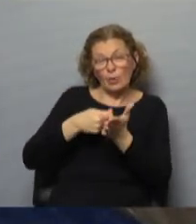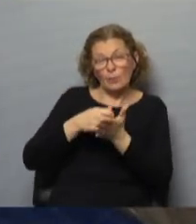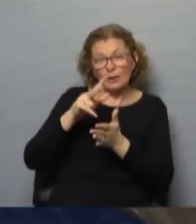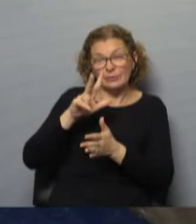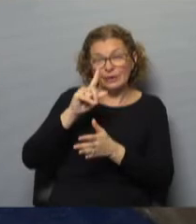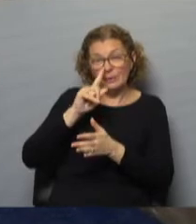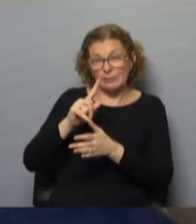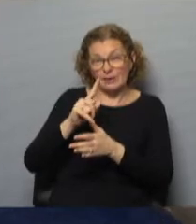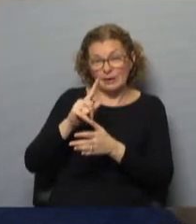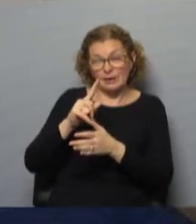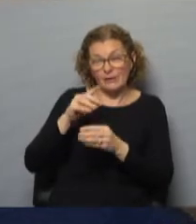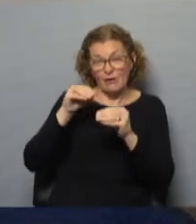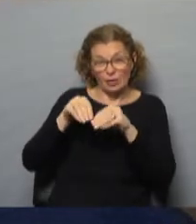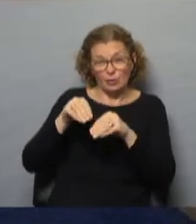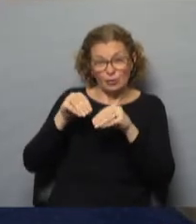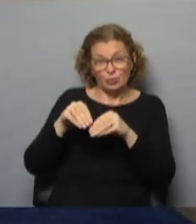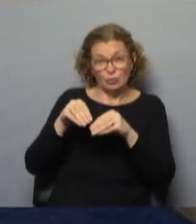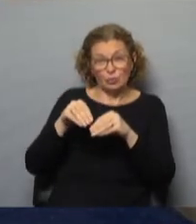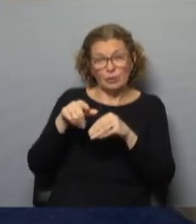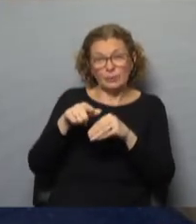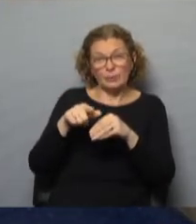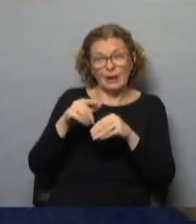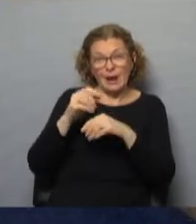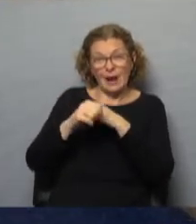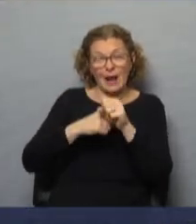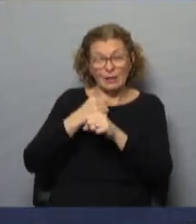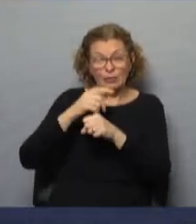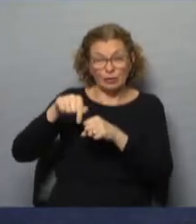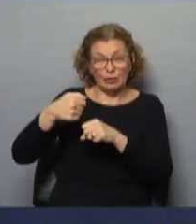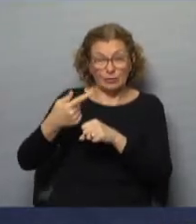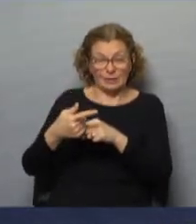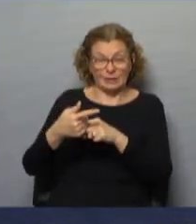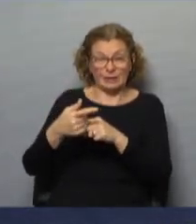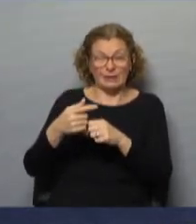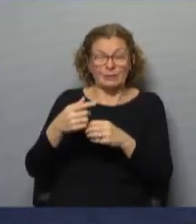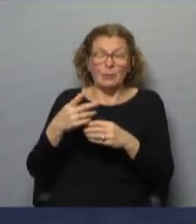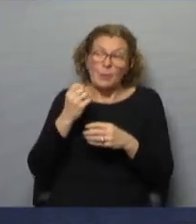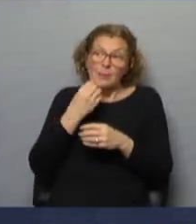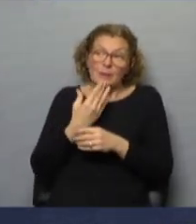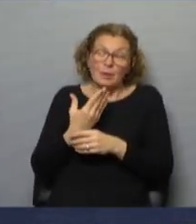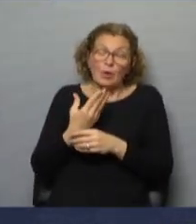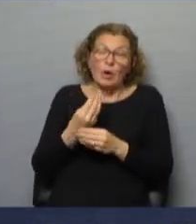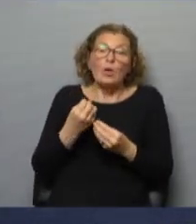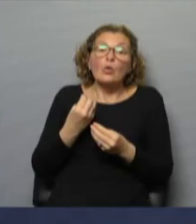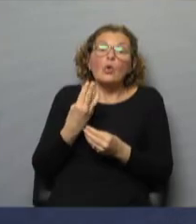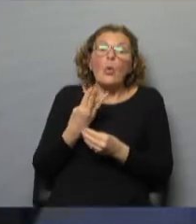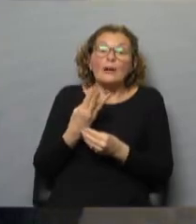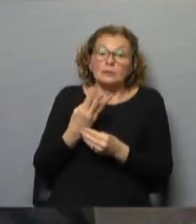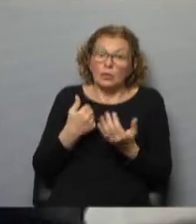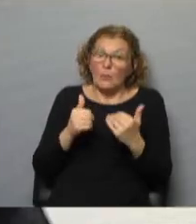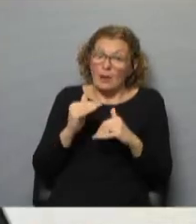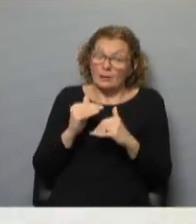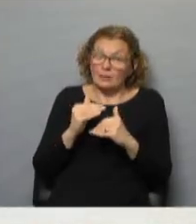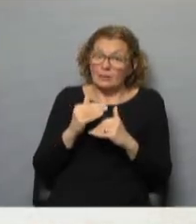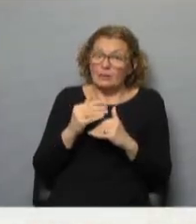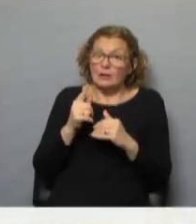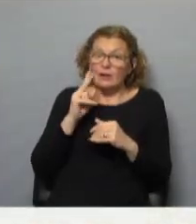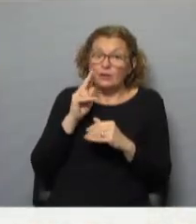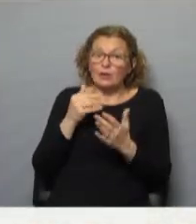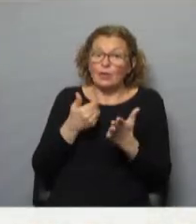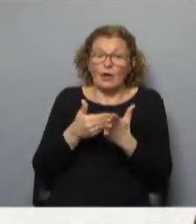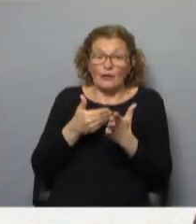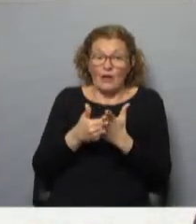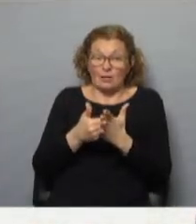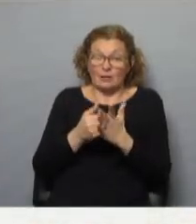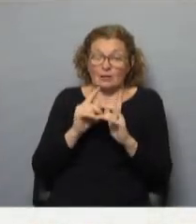contenedores en esa misma línea para el año próximo. O que en ese sentido vamos a estar mejorando el stock y haciendo frente a ese faltante